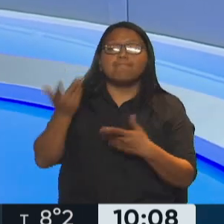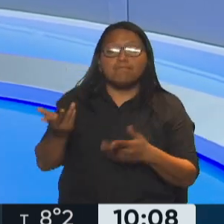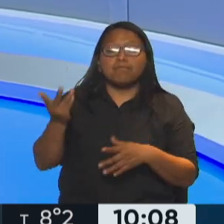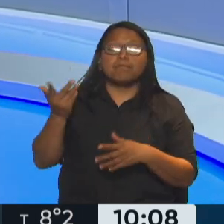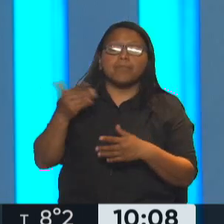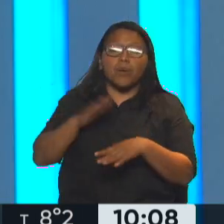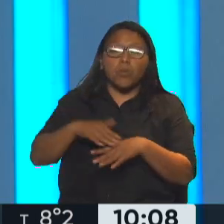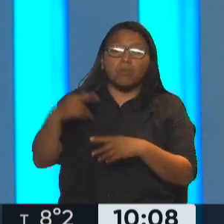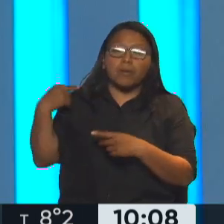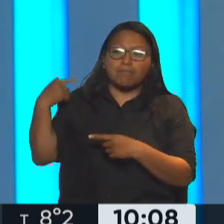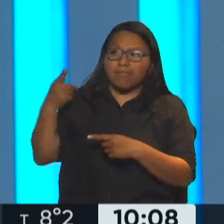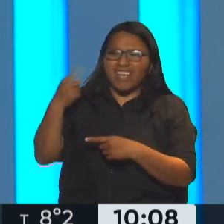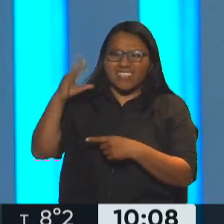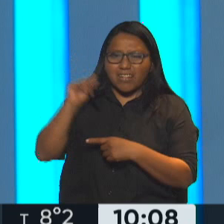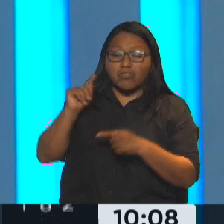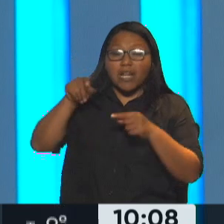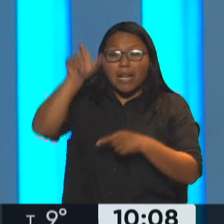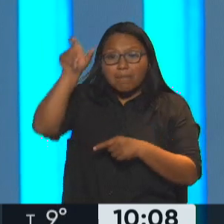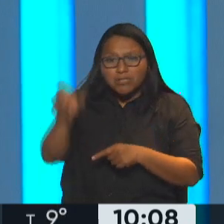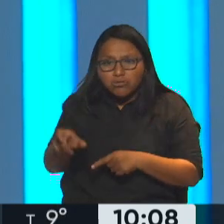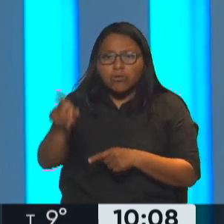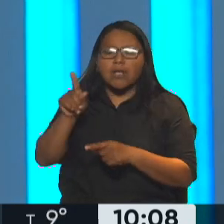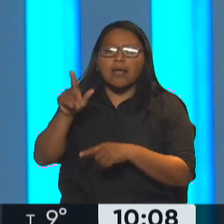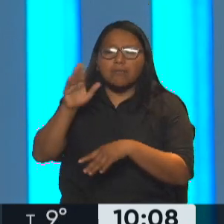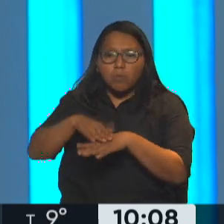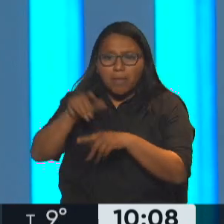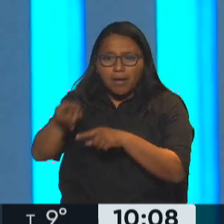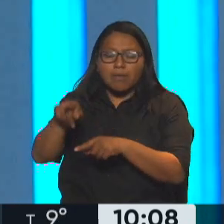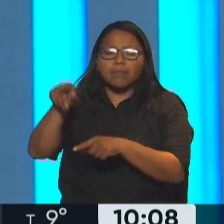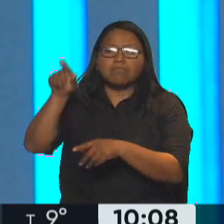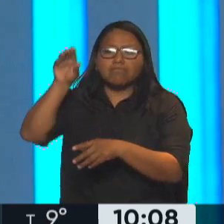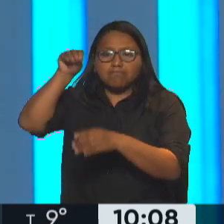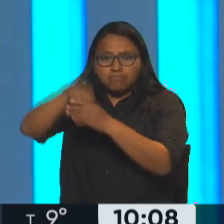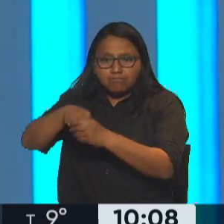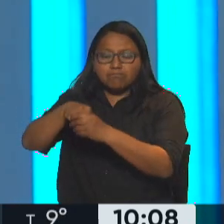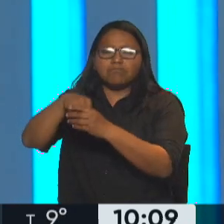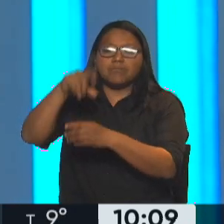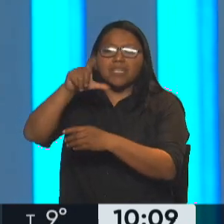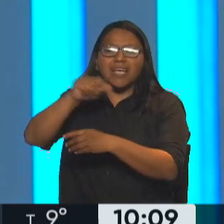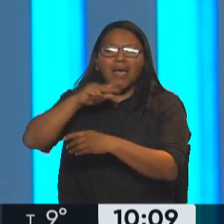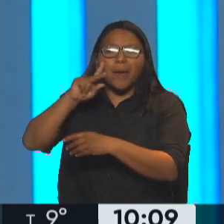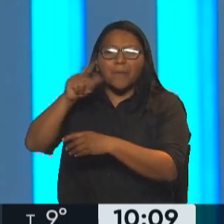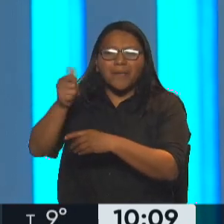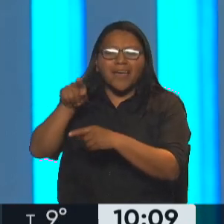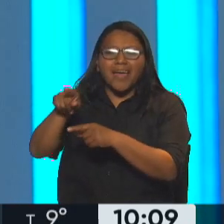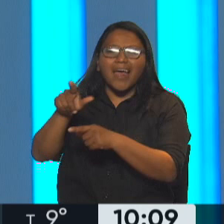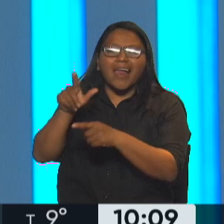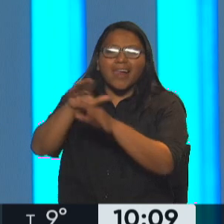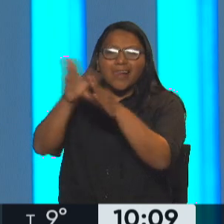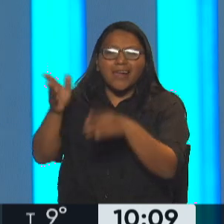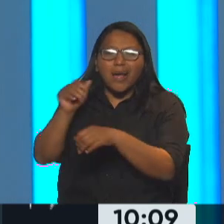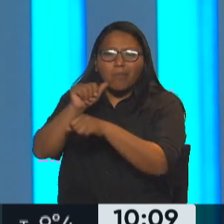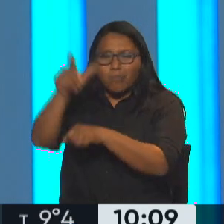el agresor todavía se encuentra dentro del CAVIA, digamos, CAVIA, nosotros le llamamos habitualmente a la dependencia